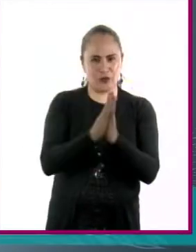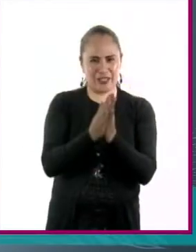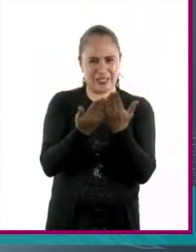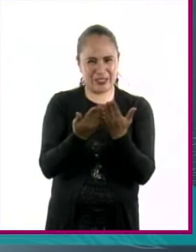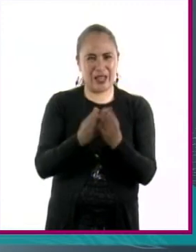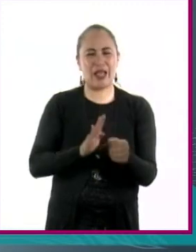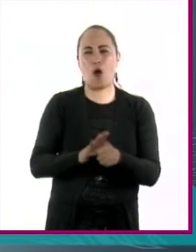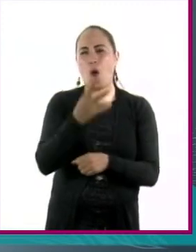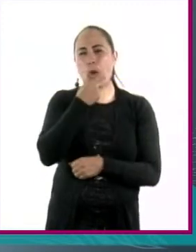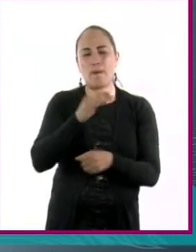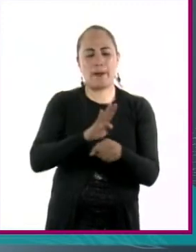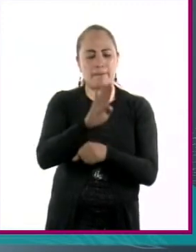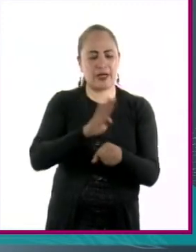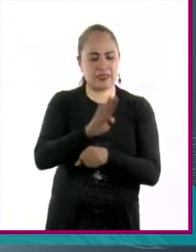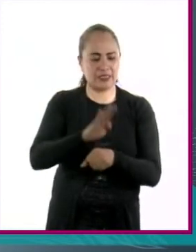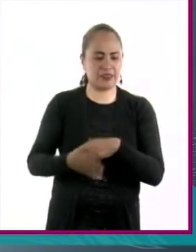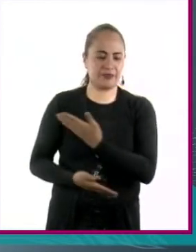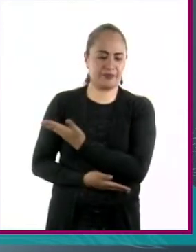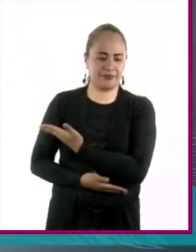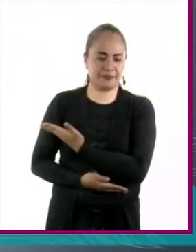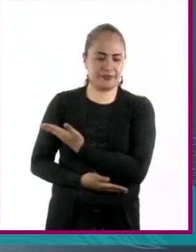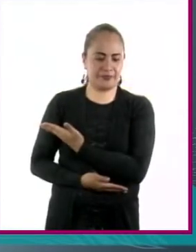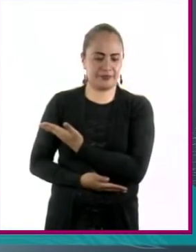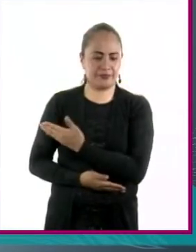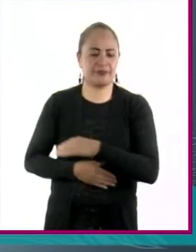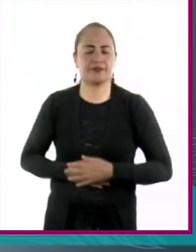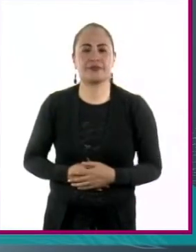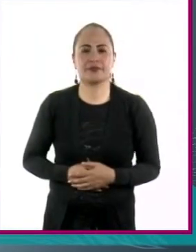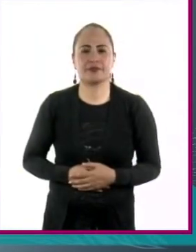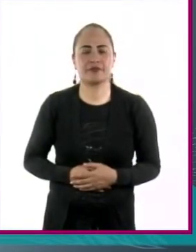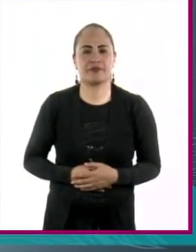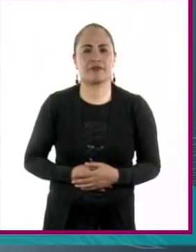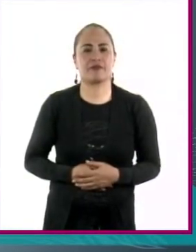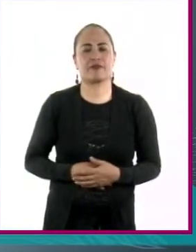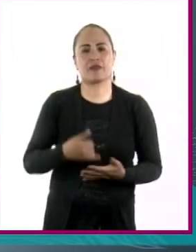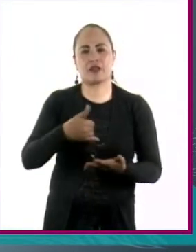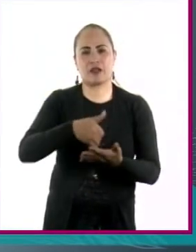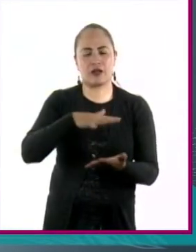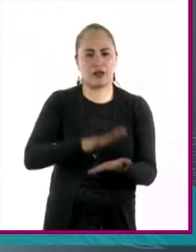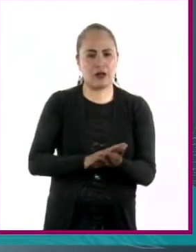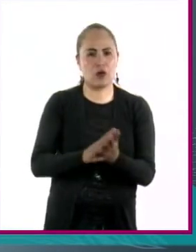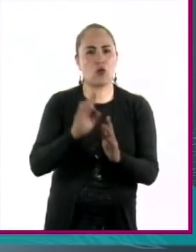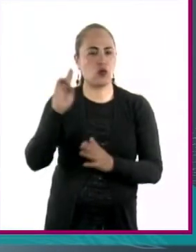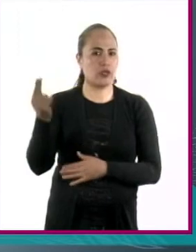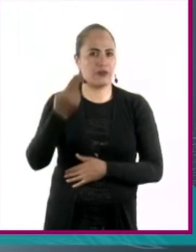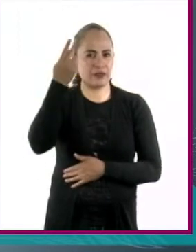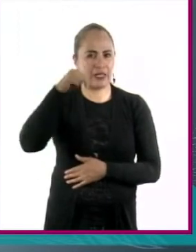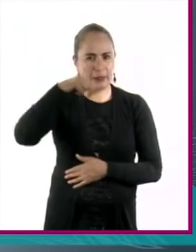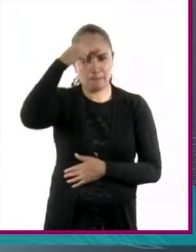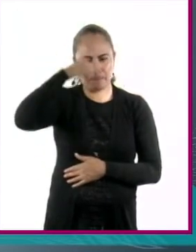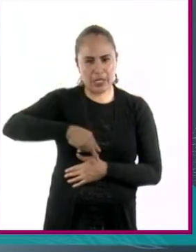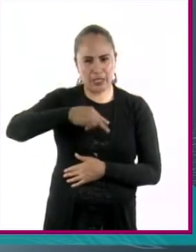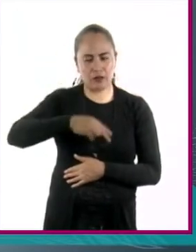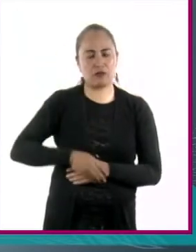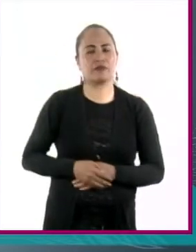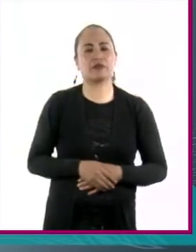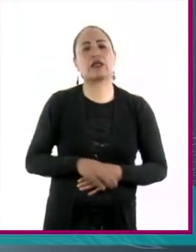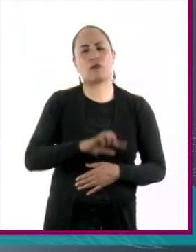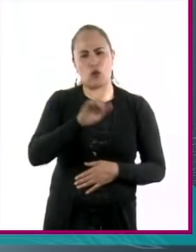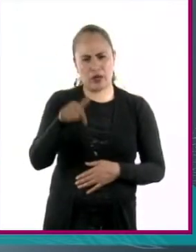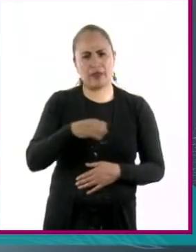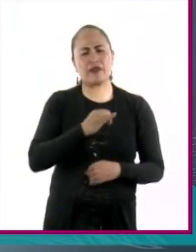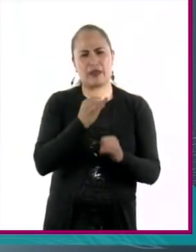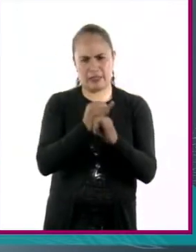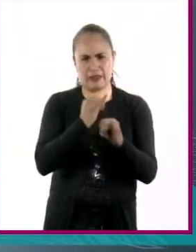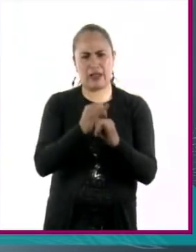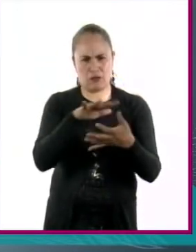brasileño, Joka Reiner Serrón, El Último Hombre, publicado por la revista de la Universidad de México y que puede leerse en línea